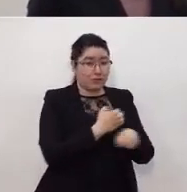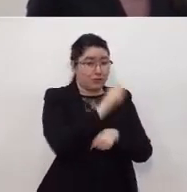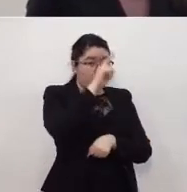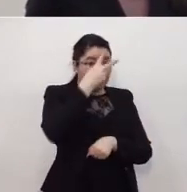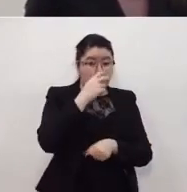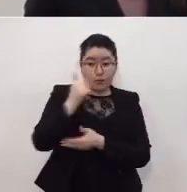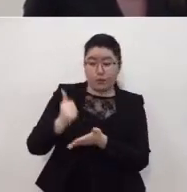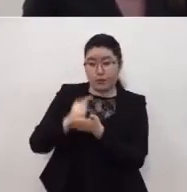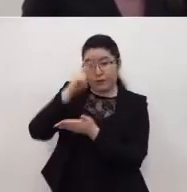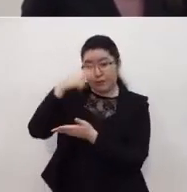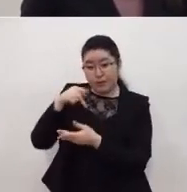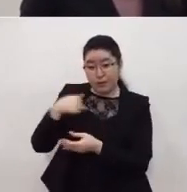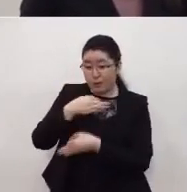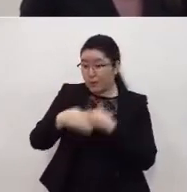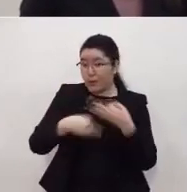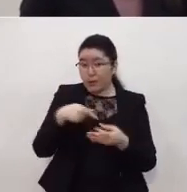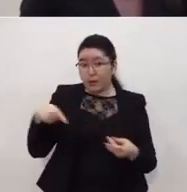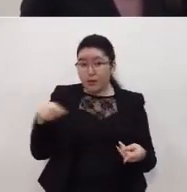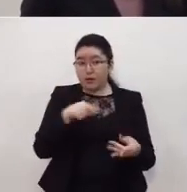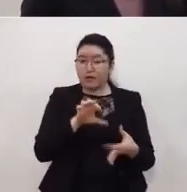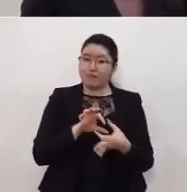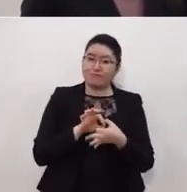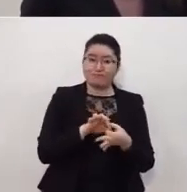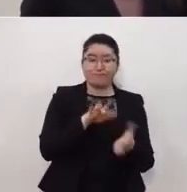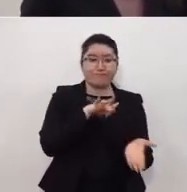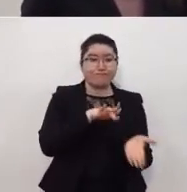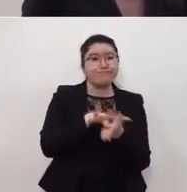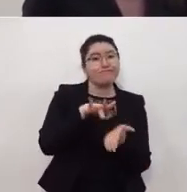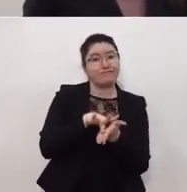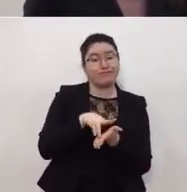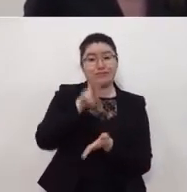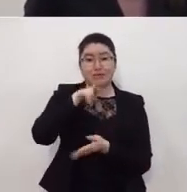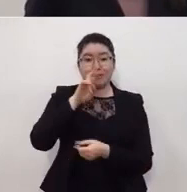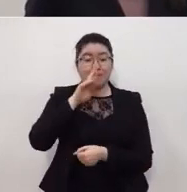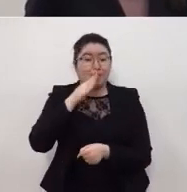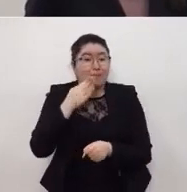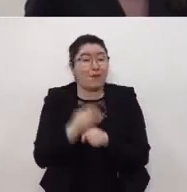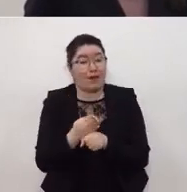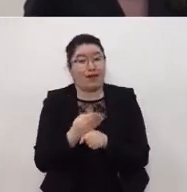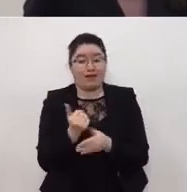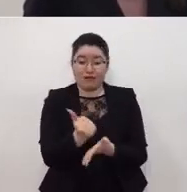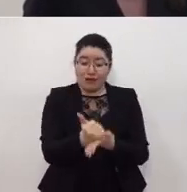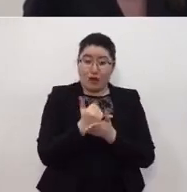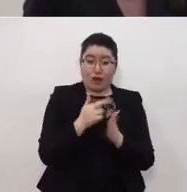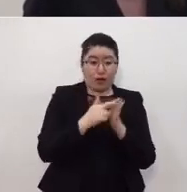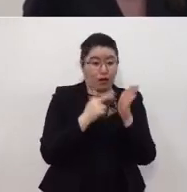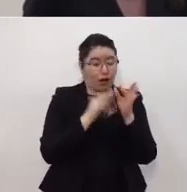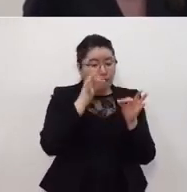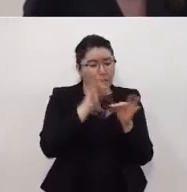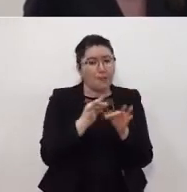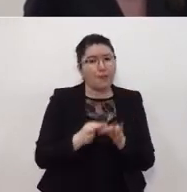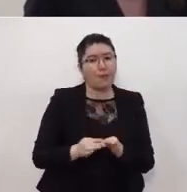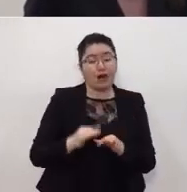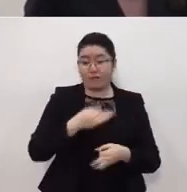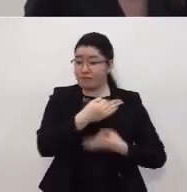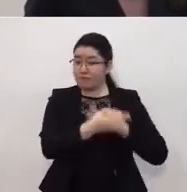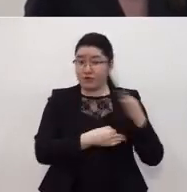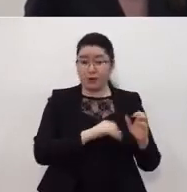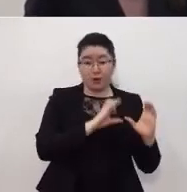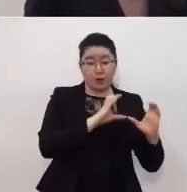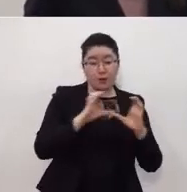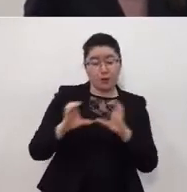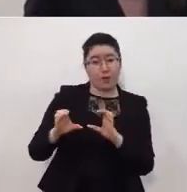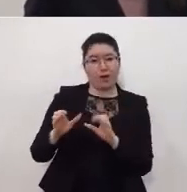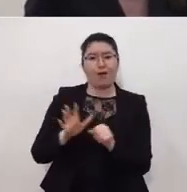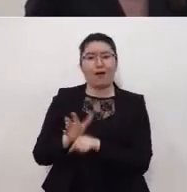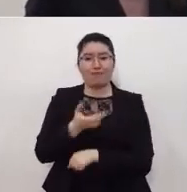a ser muy responsables y solidarios a ayudarnos a mantener las medidas preventivas y a que entre todos cuidemos la salud de